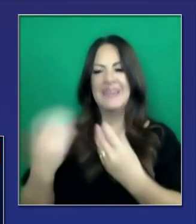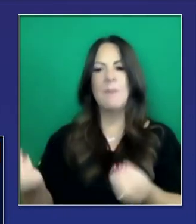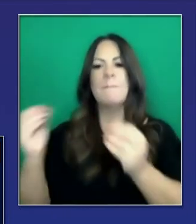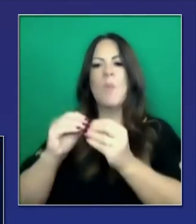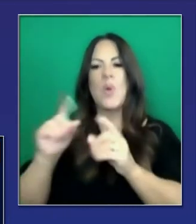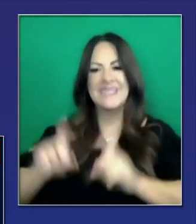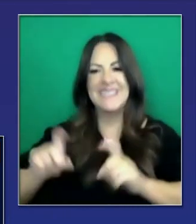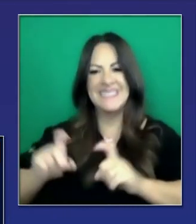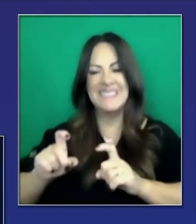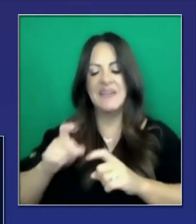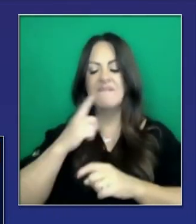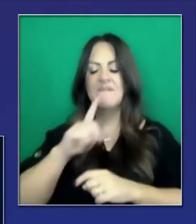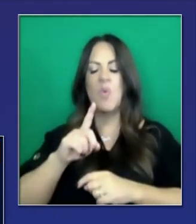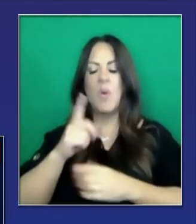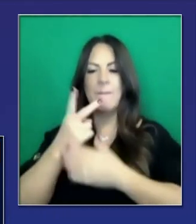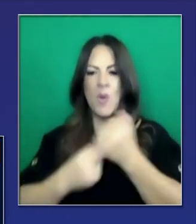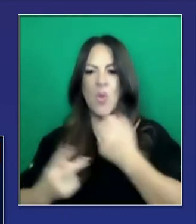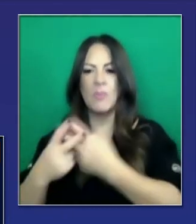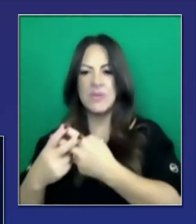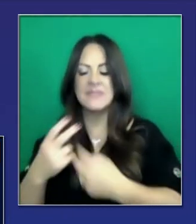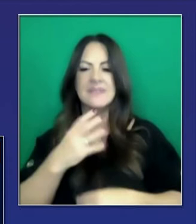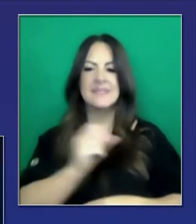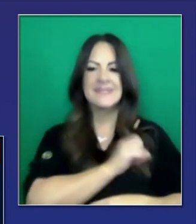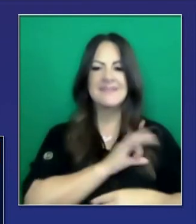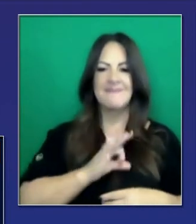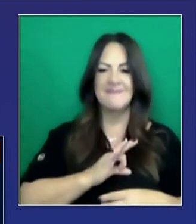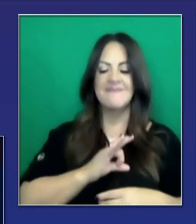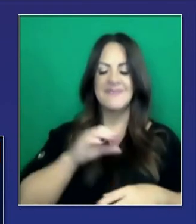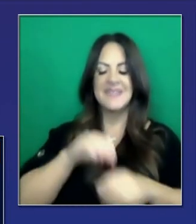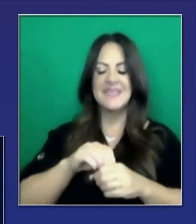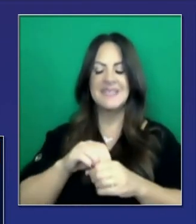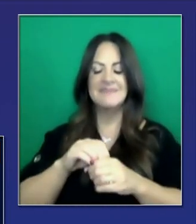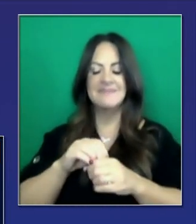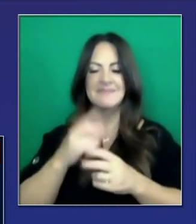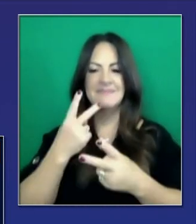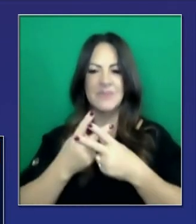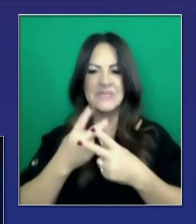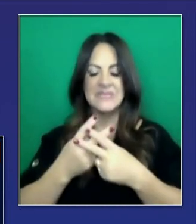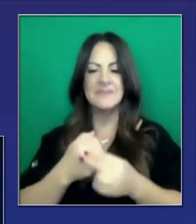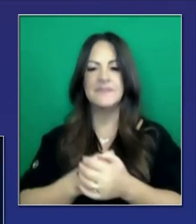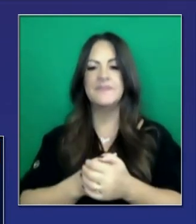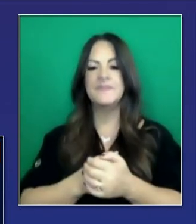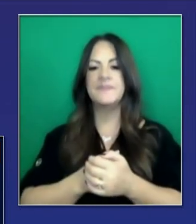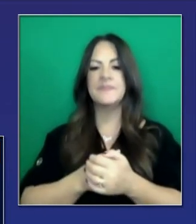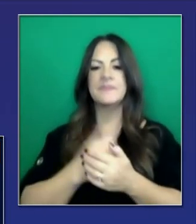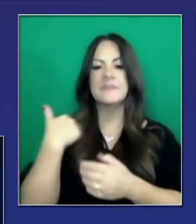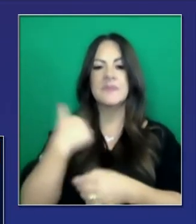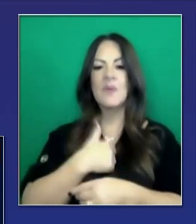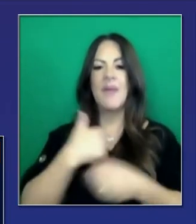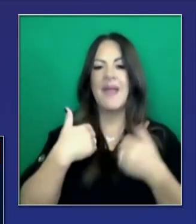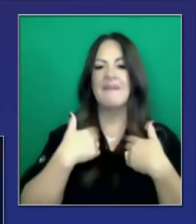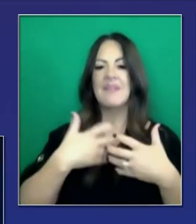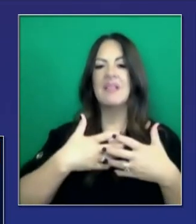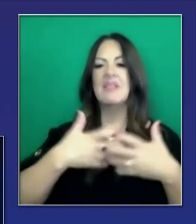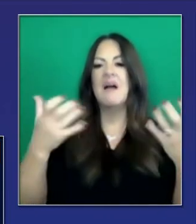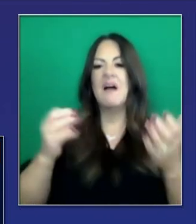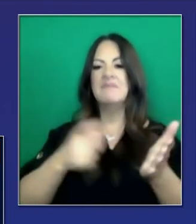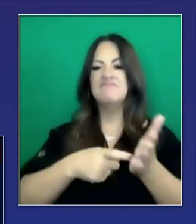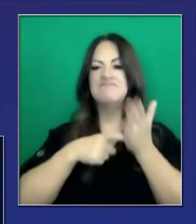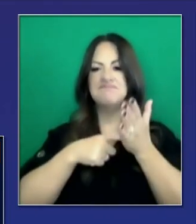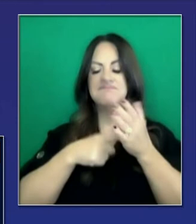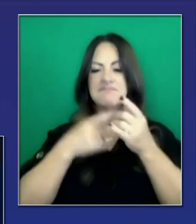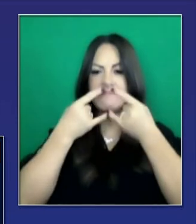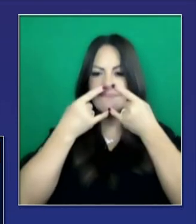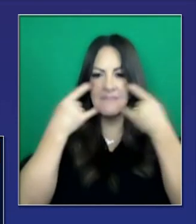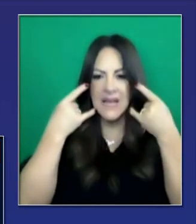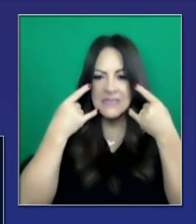los protocolos de pruebas han aumentado también en instituciones con nuestros mandatos adicionales de un